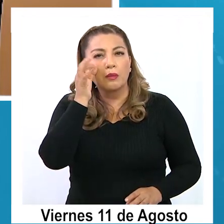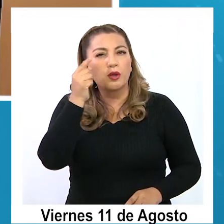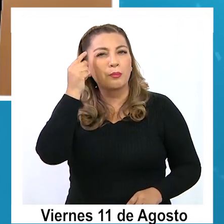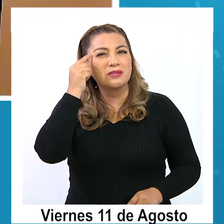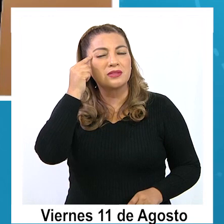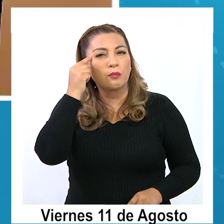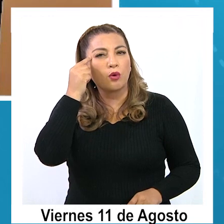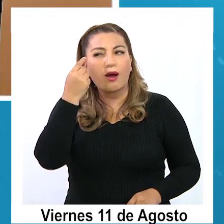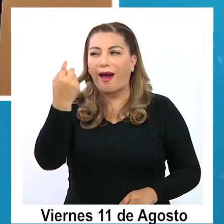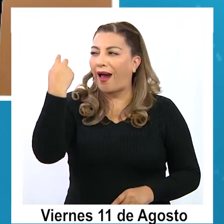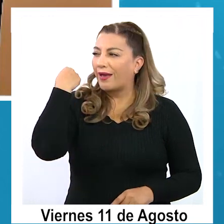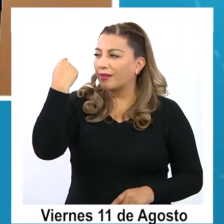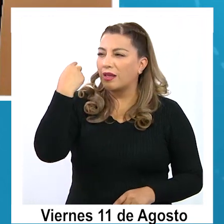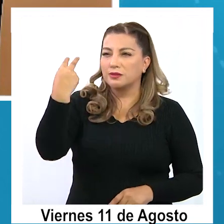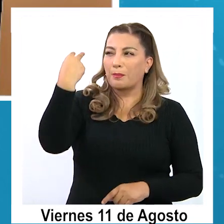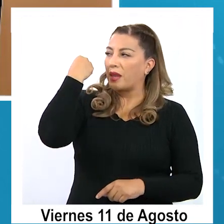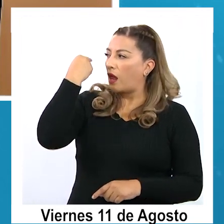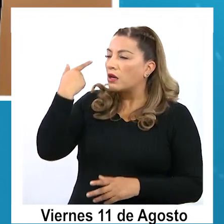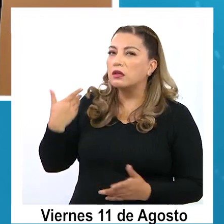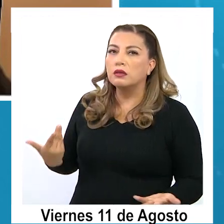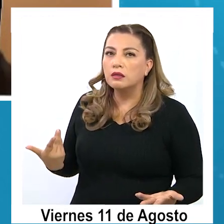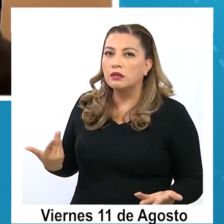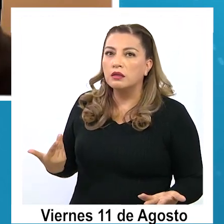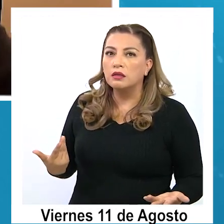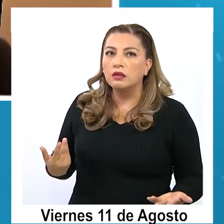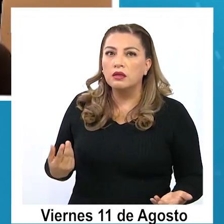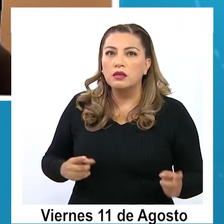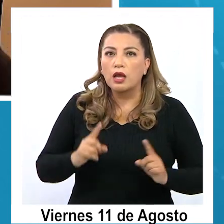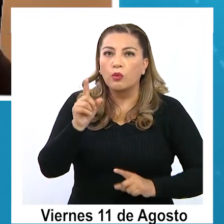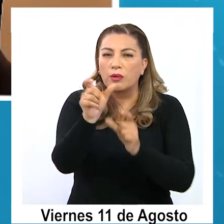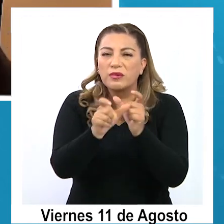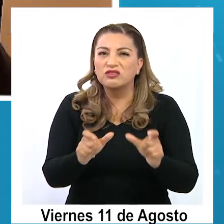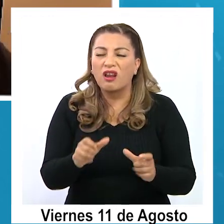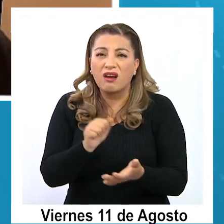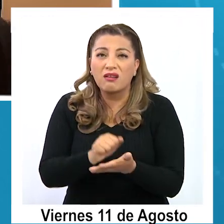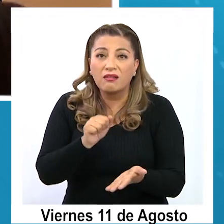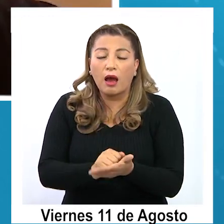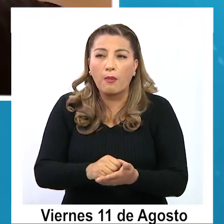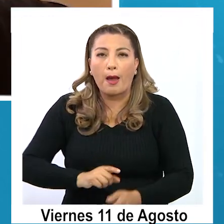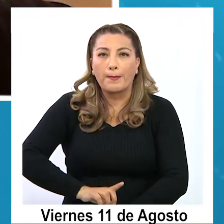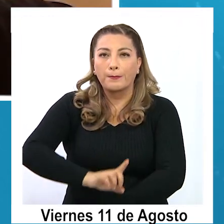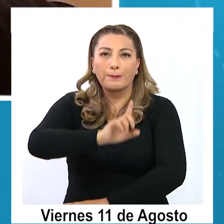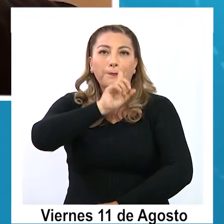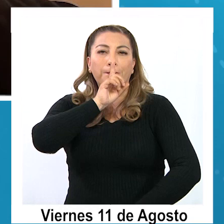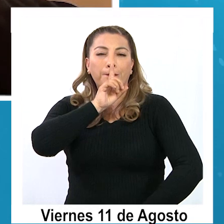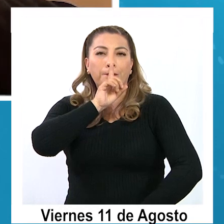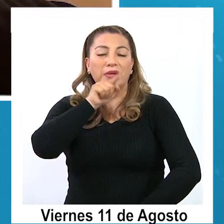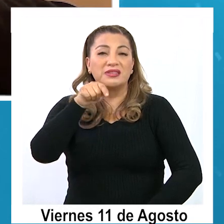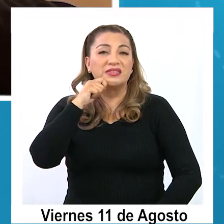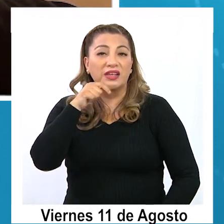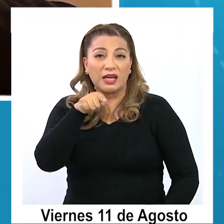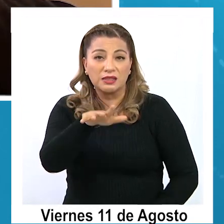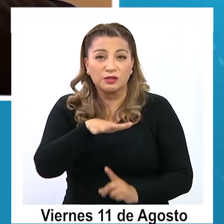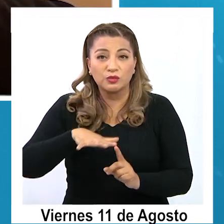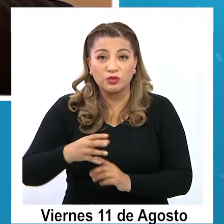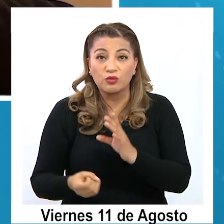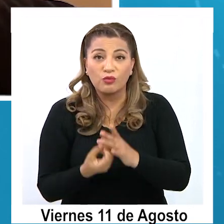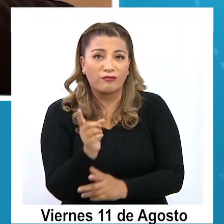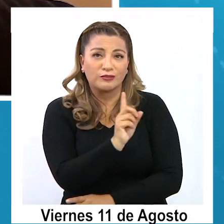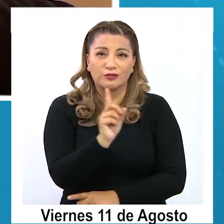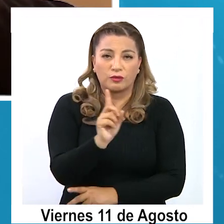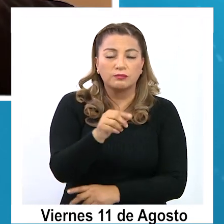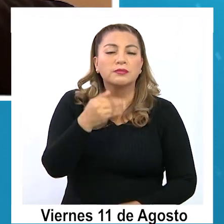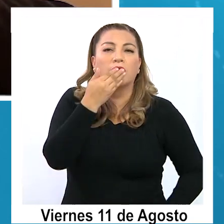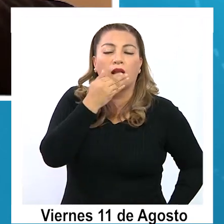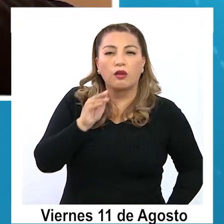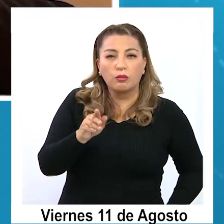atrás, no lo dejemos solamente. Y ahí se acallaron muchas voces, ¿no? Por tanto, no es nuevo. Lo mejor de